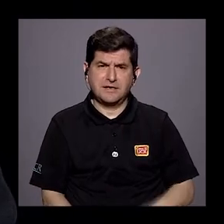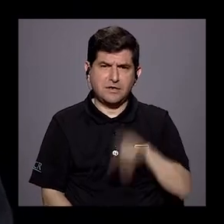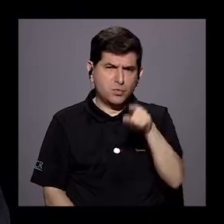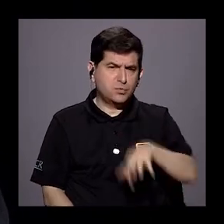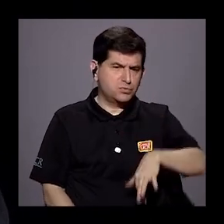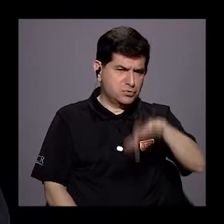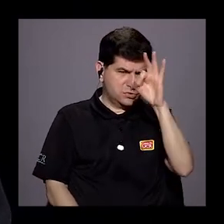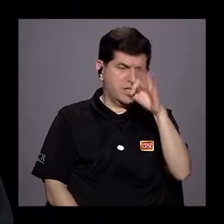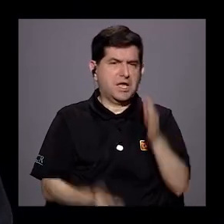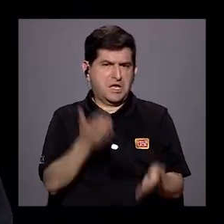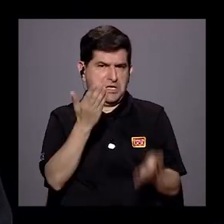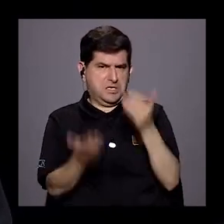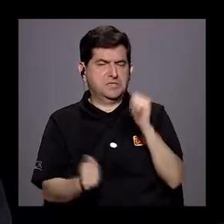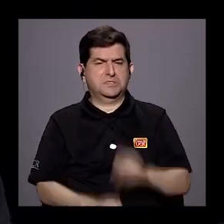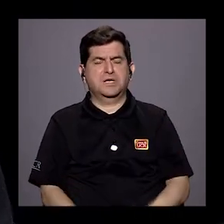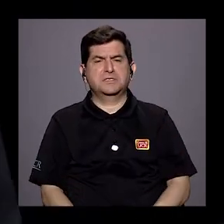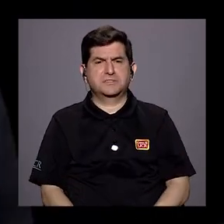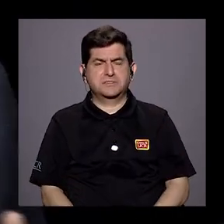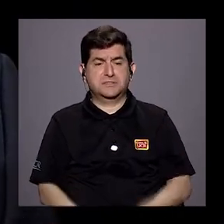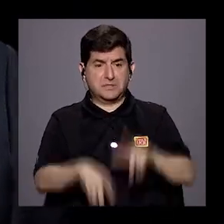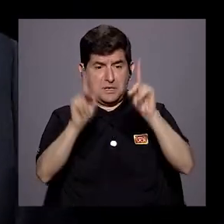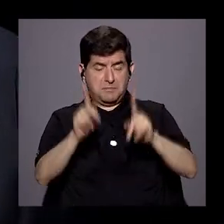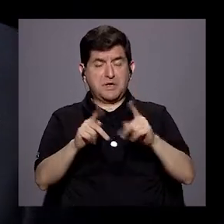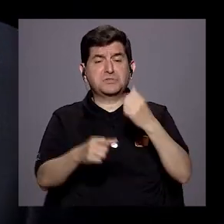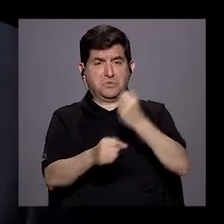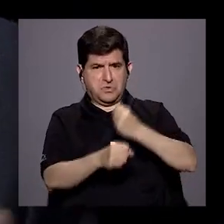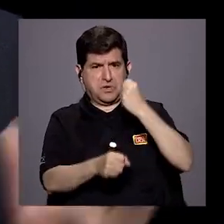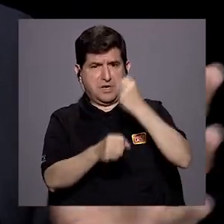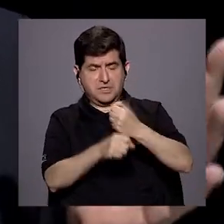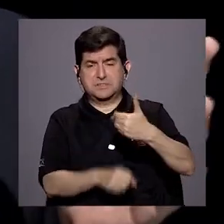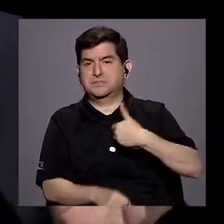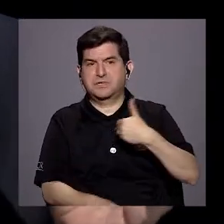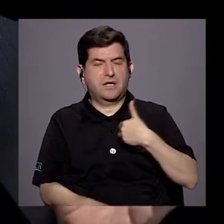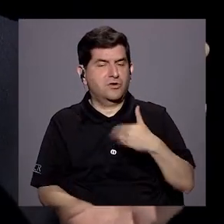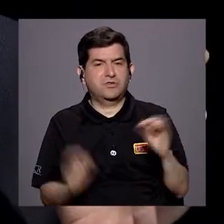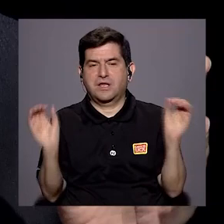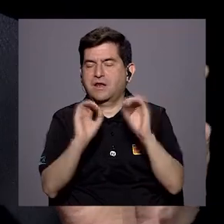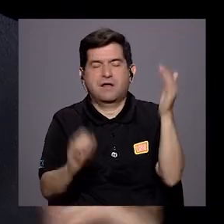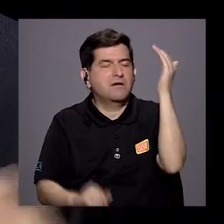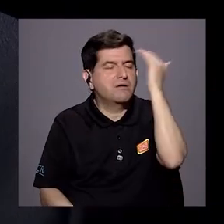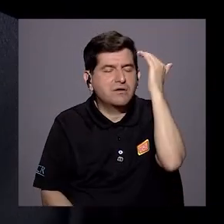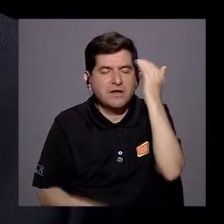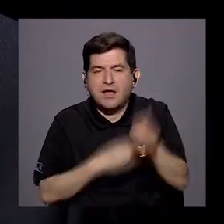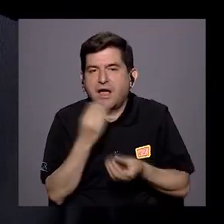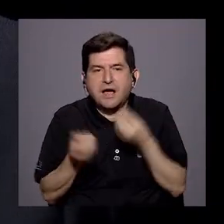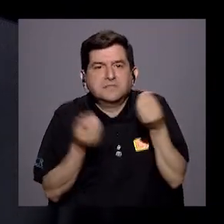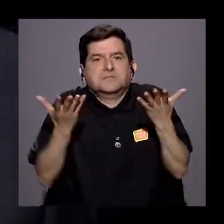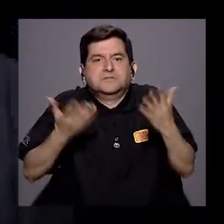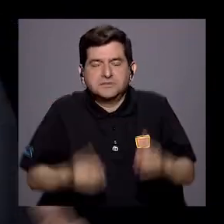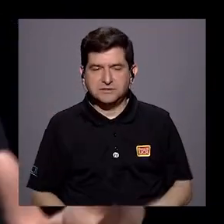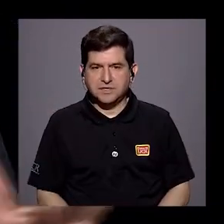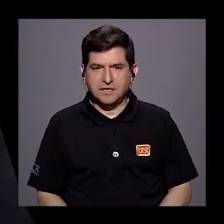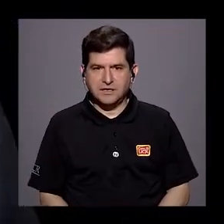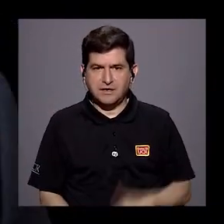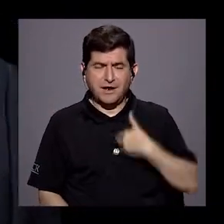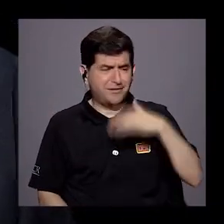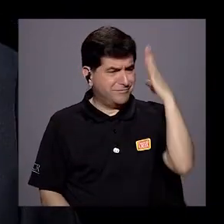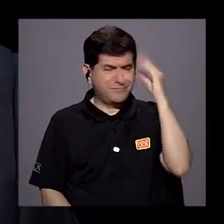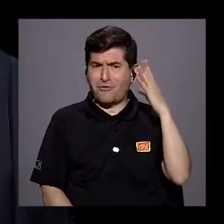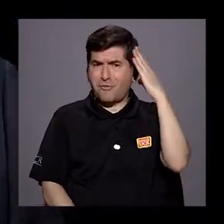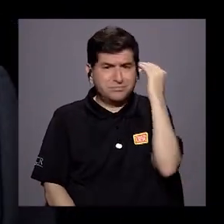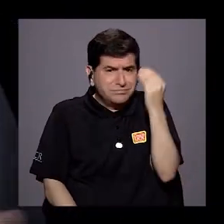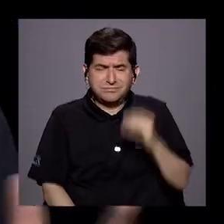se encuentra gente ocupando puestos que no tienen la menor idea de lo que está haciendo, que no tienen ninguna